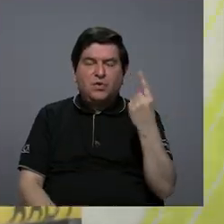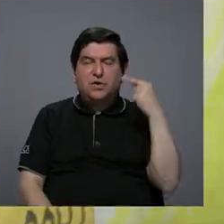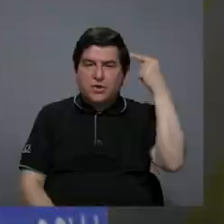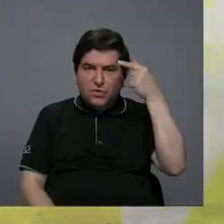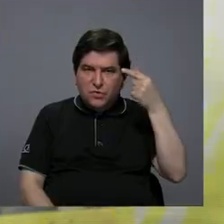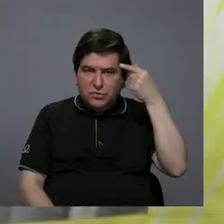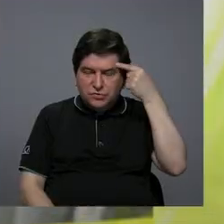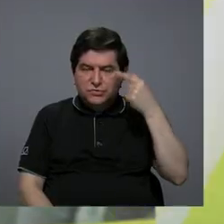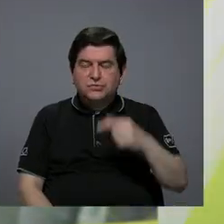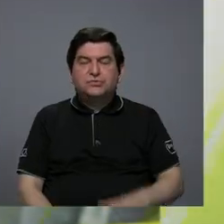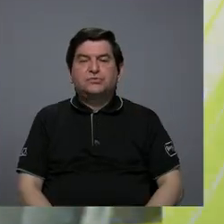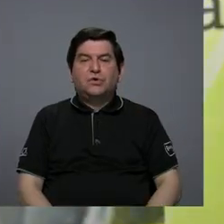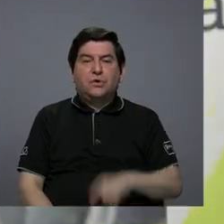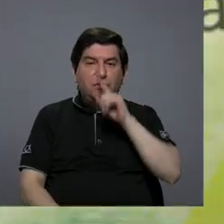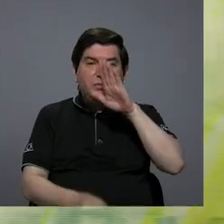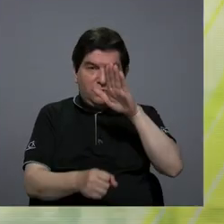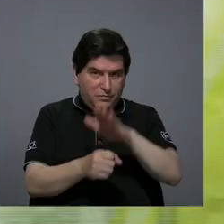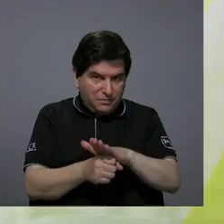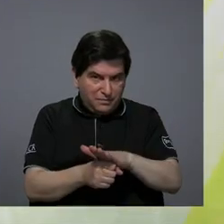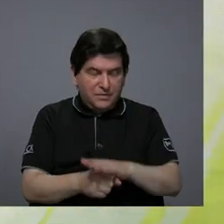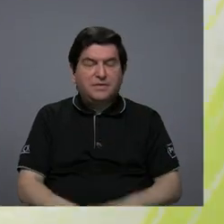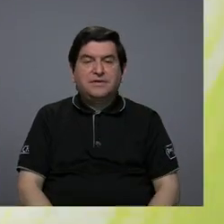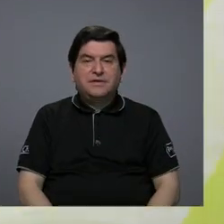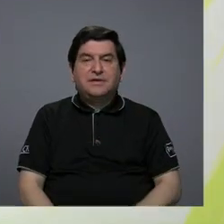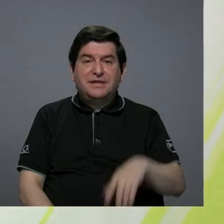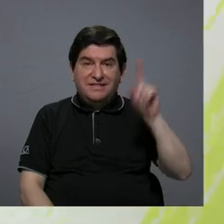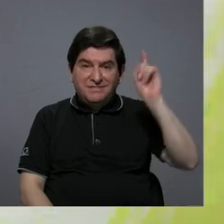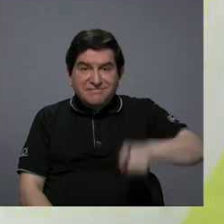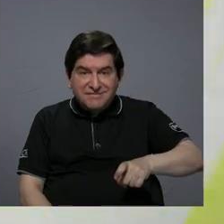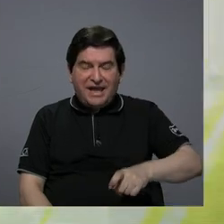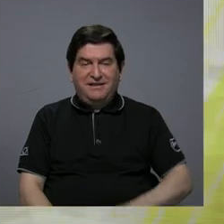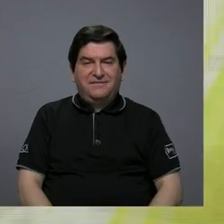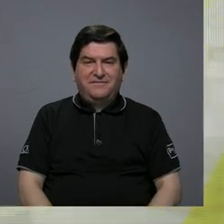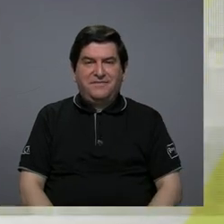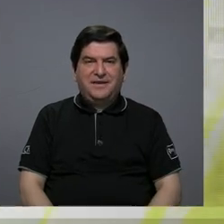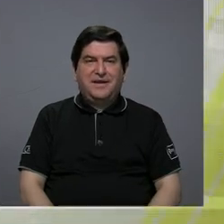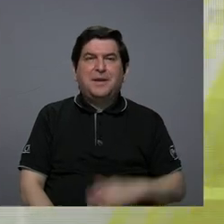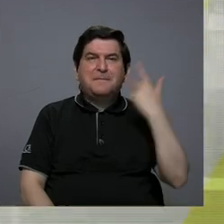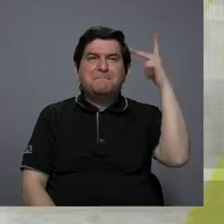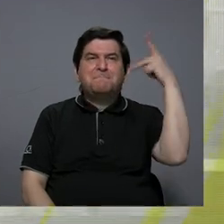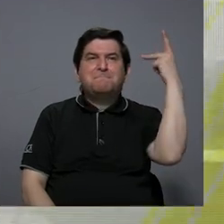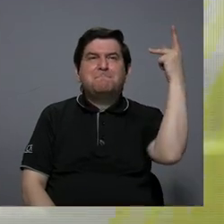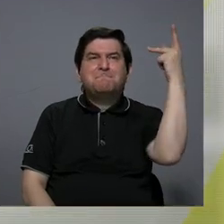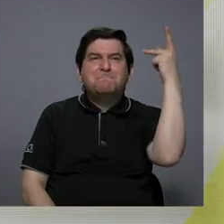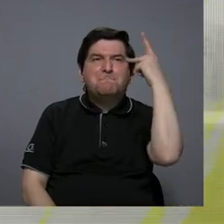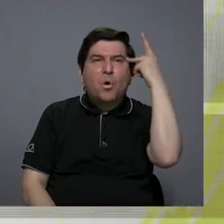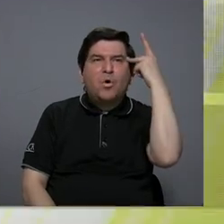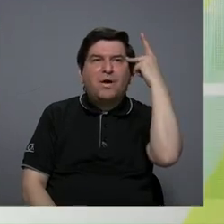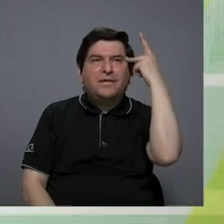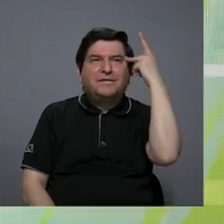Estado lo tiene que abarcar esto es algo que tiene que ser una política